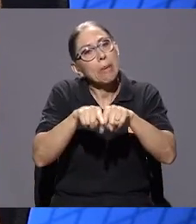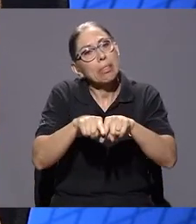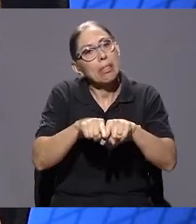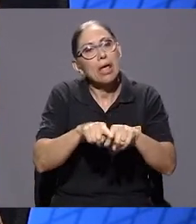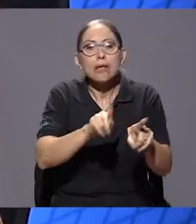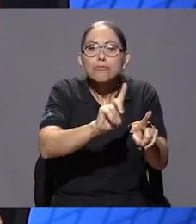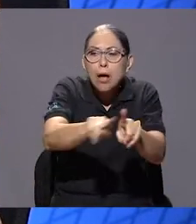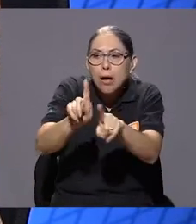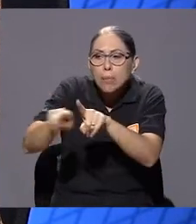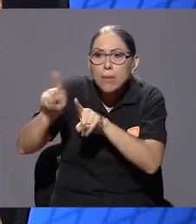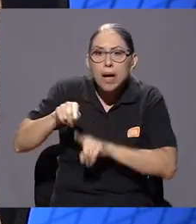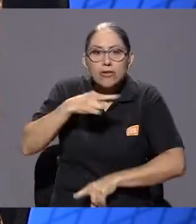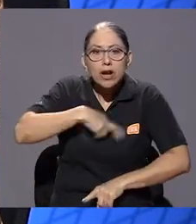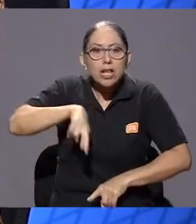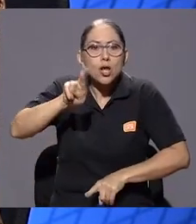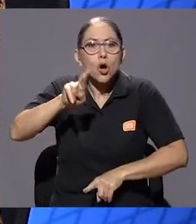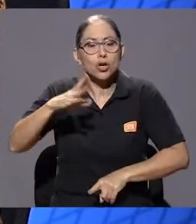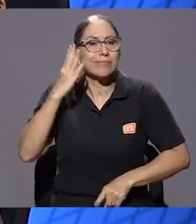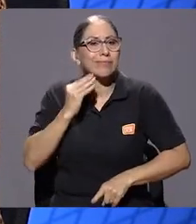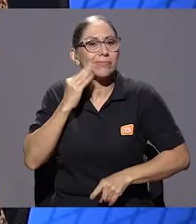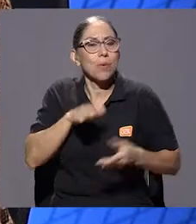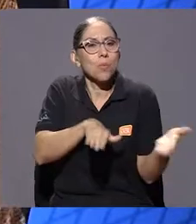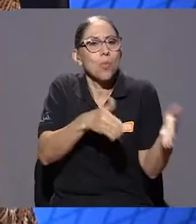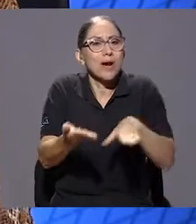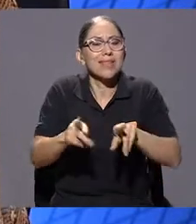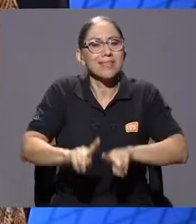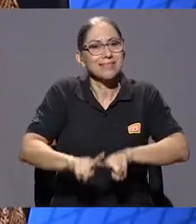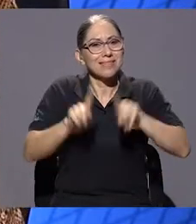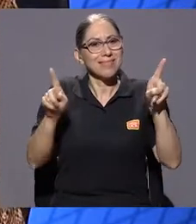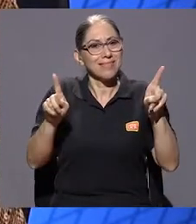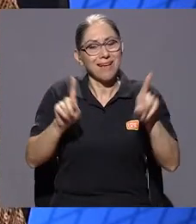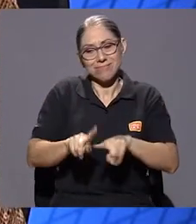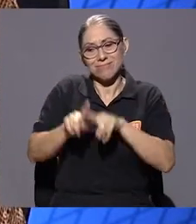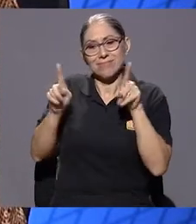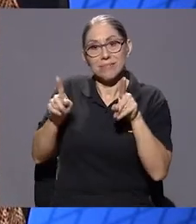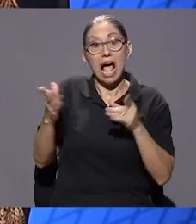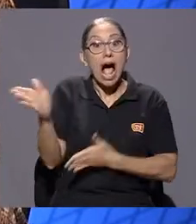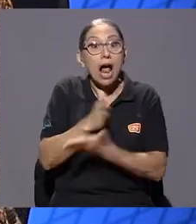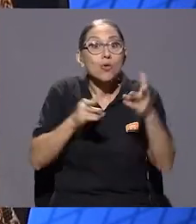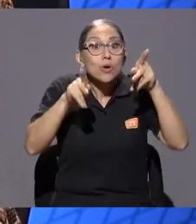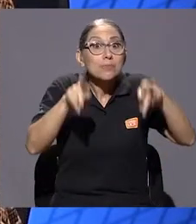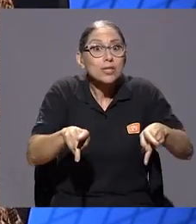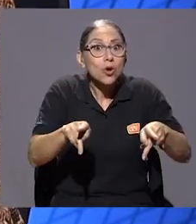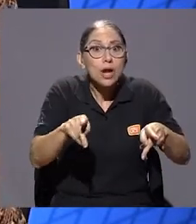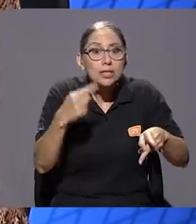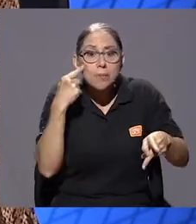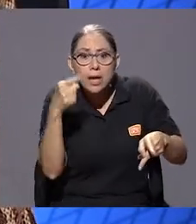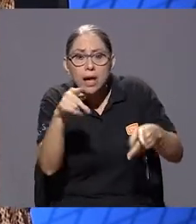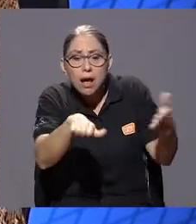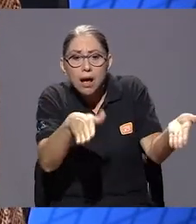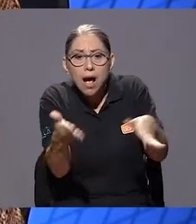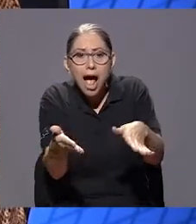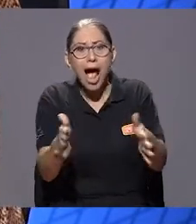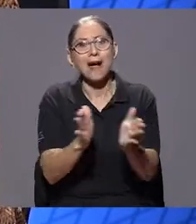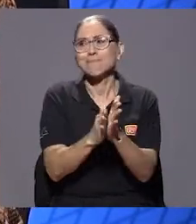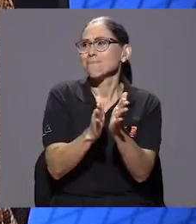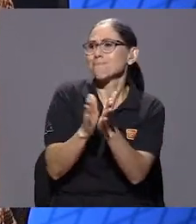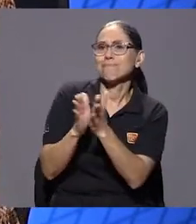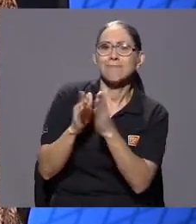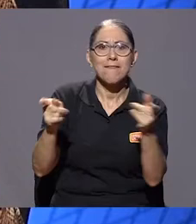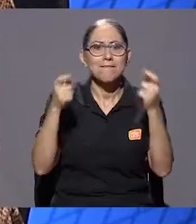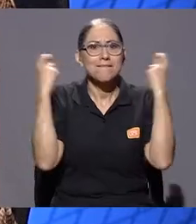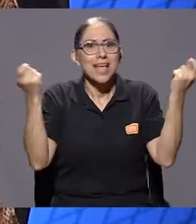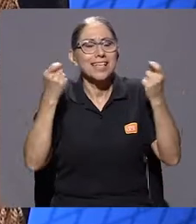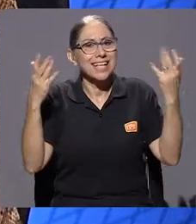vivir la muerte de una manera distinta. Habrá más bien otras personas que celebren la muerte, ¿verdad? Porque sea ya como una manera, que es una fiesta, con